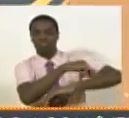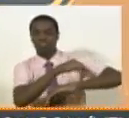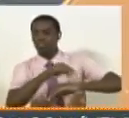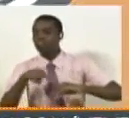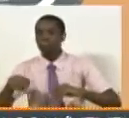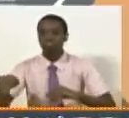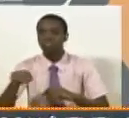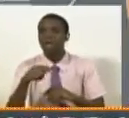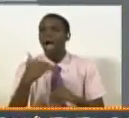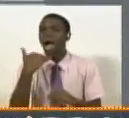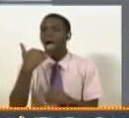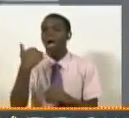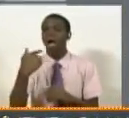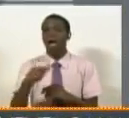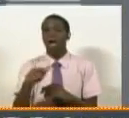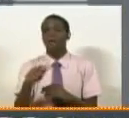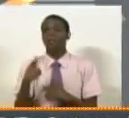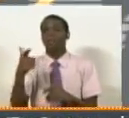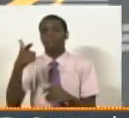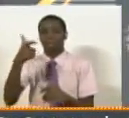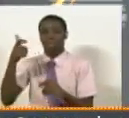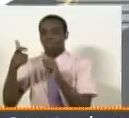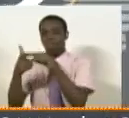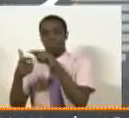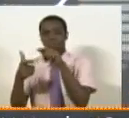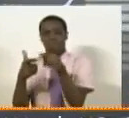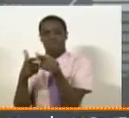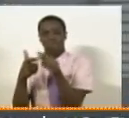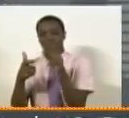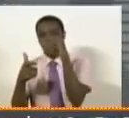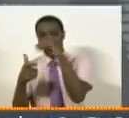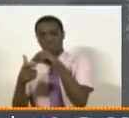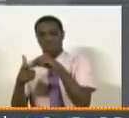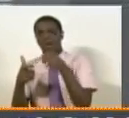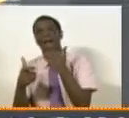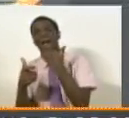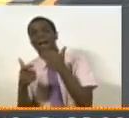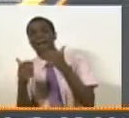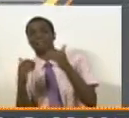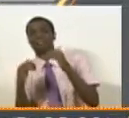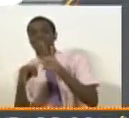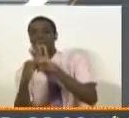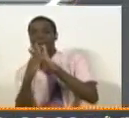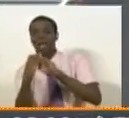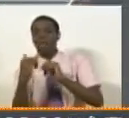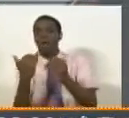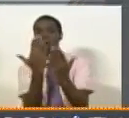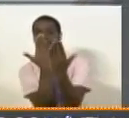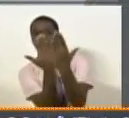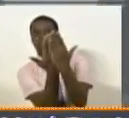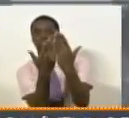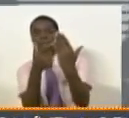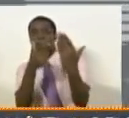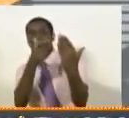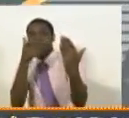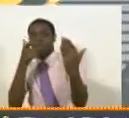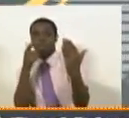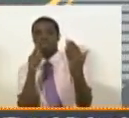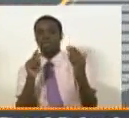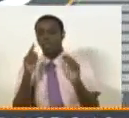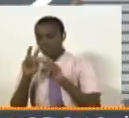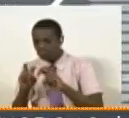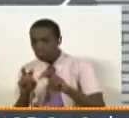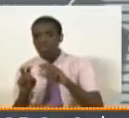un arma de fuego de muy cerca, de escasos metros. La apreciación que hacen los